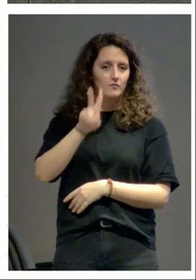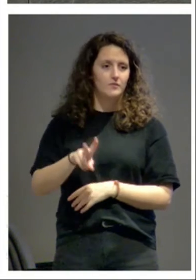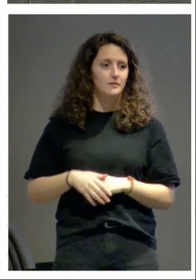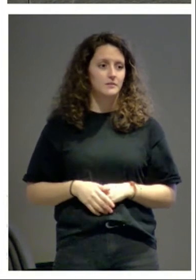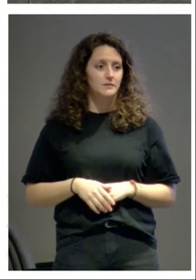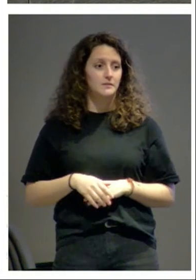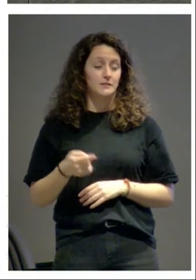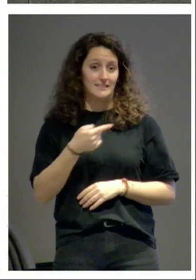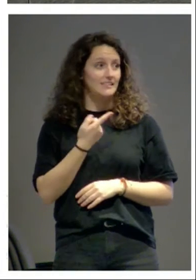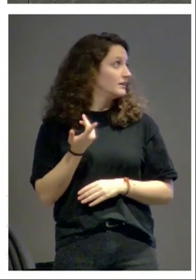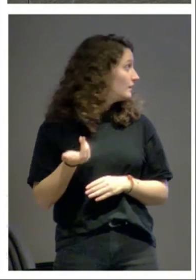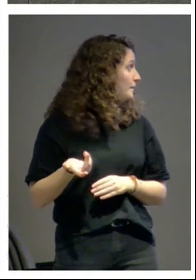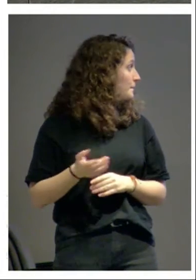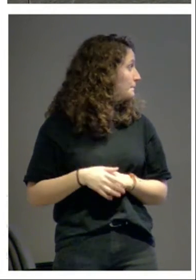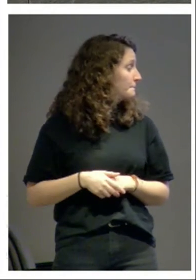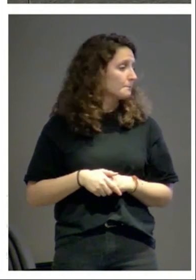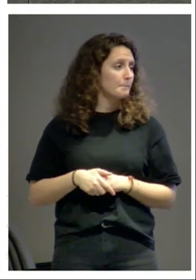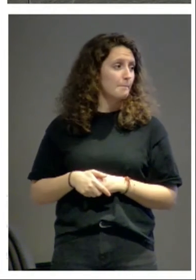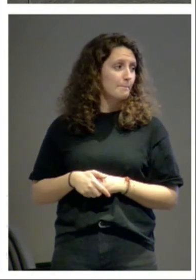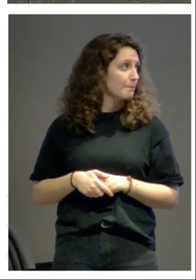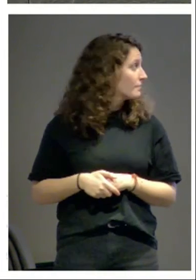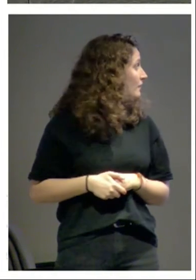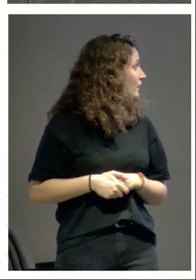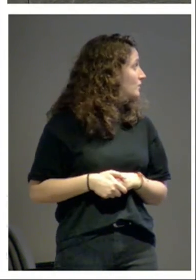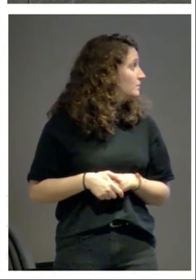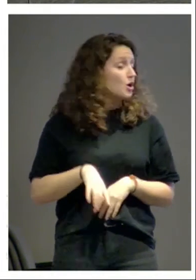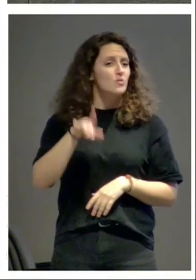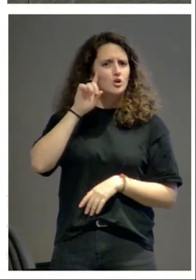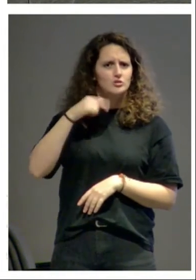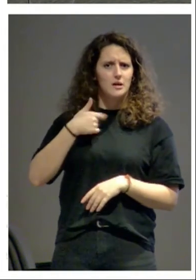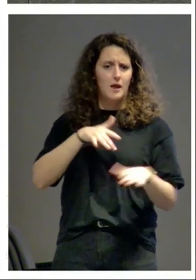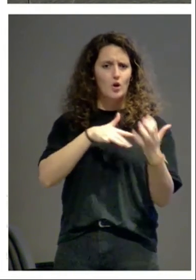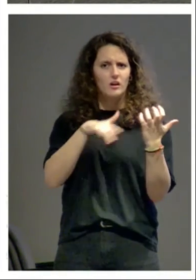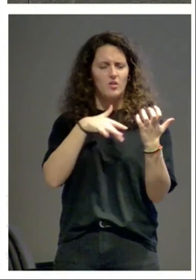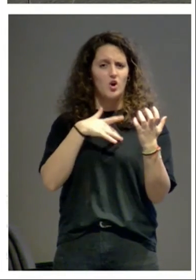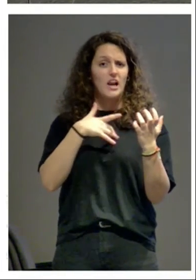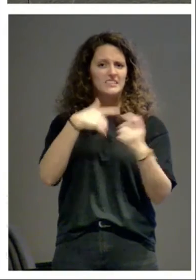me ha hecho la gracia no sé por qué mi ordenador hay veces que me cambian las imágenes el solo